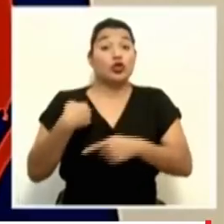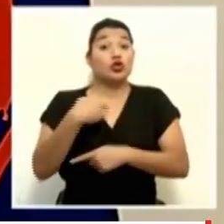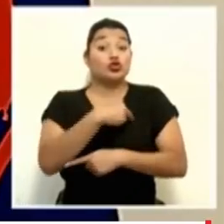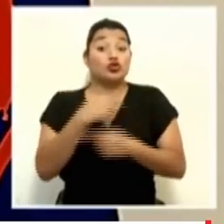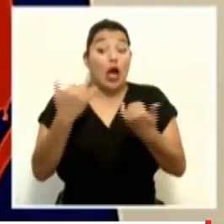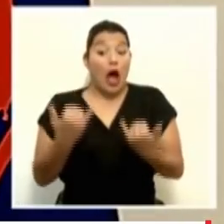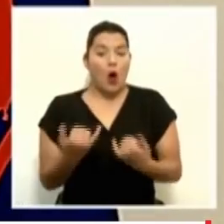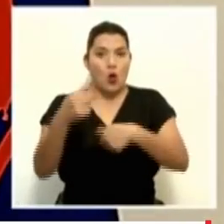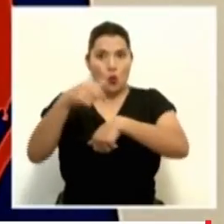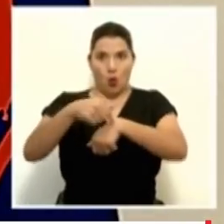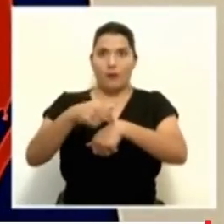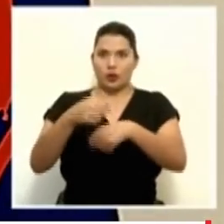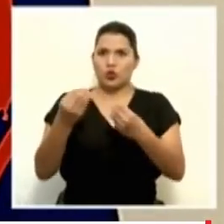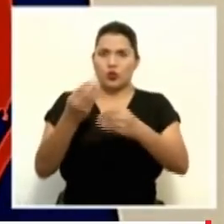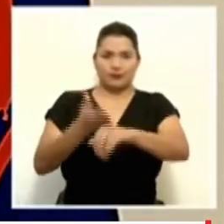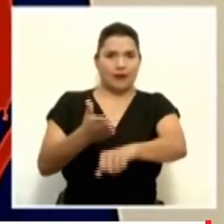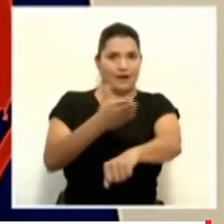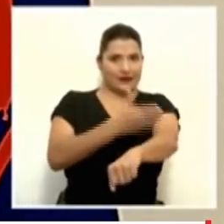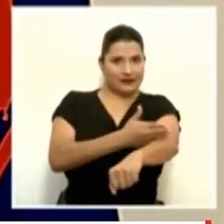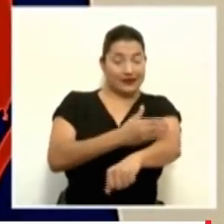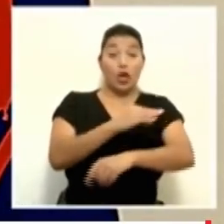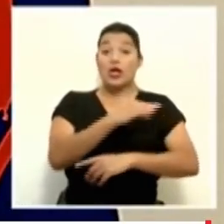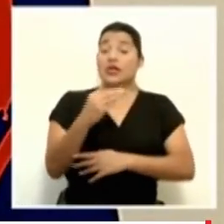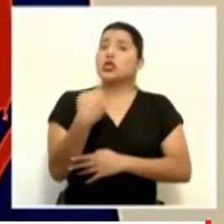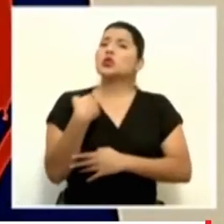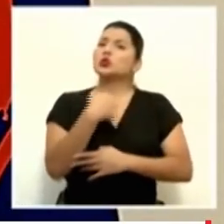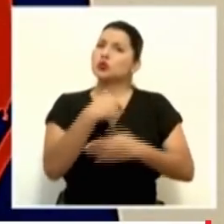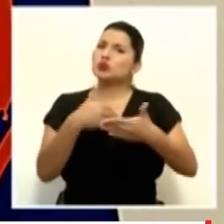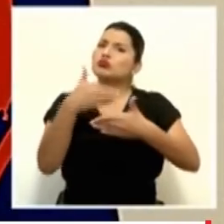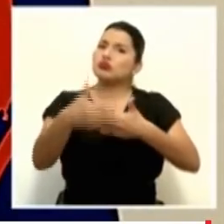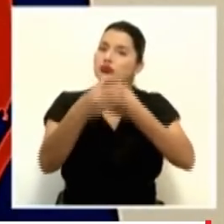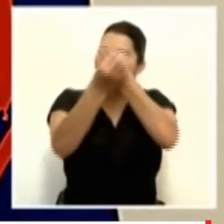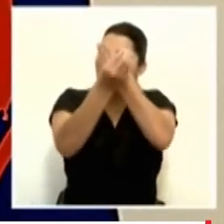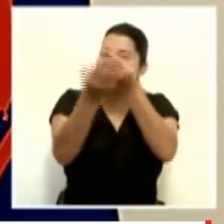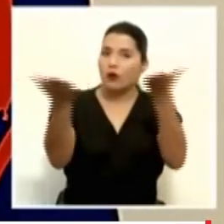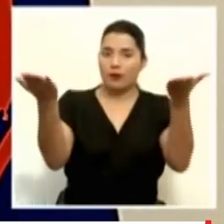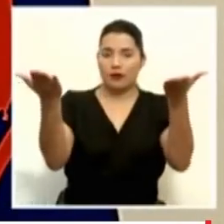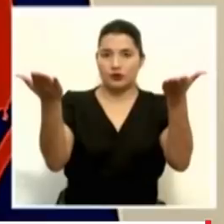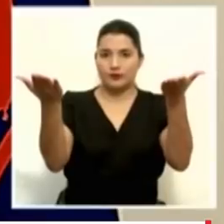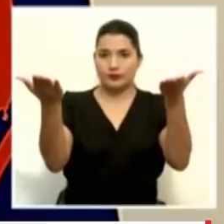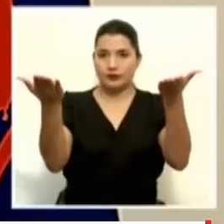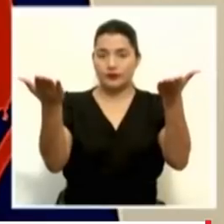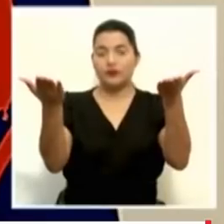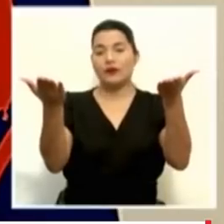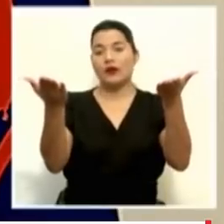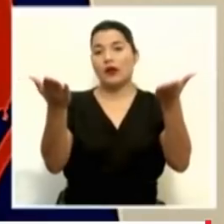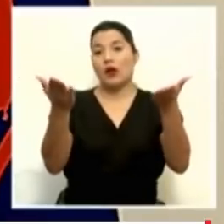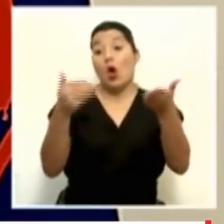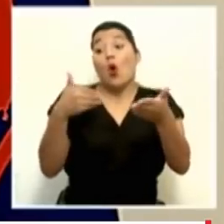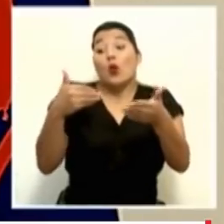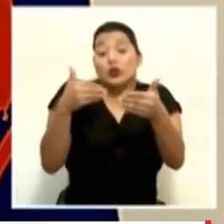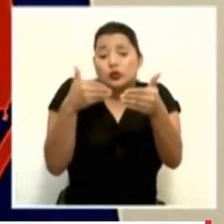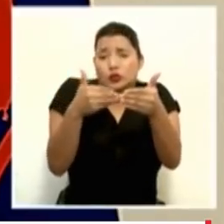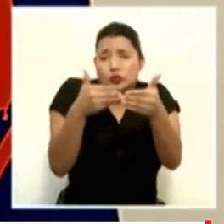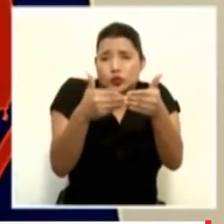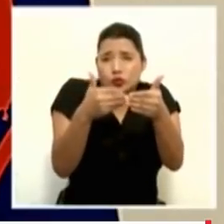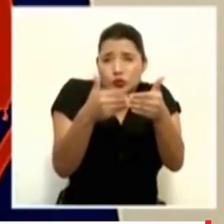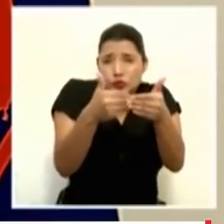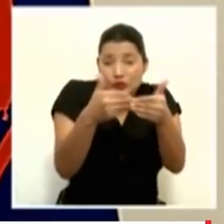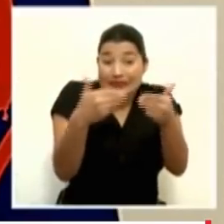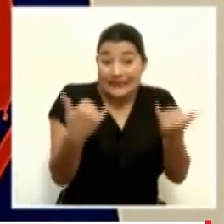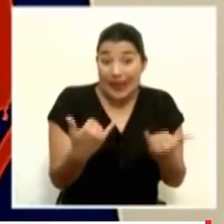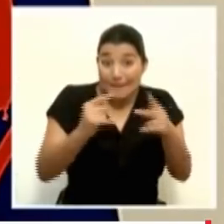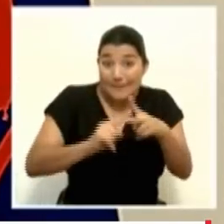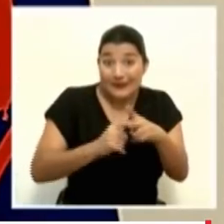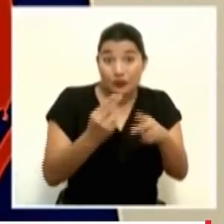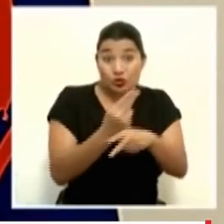una etapa muy avanzada y vamos a estarles informando a cómo nos acerquemos ya a la prueba en pacientes